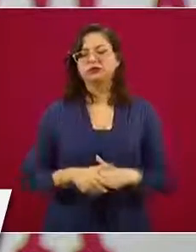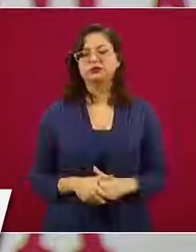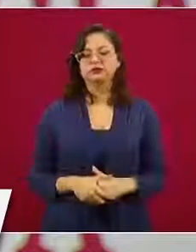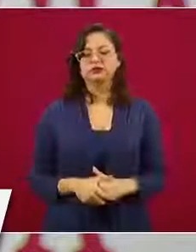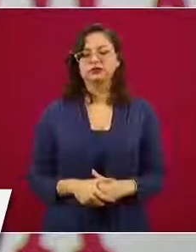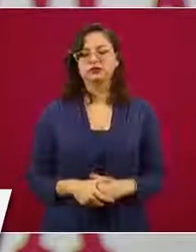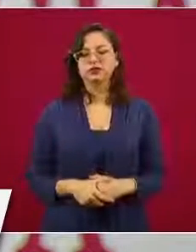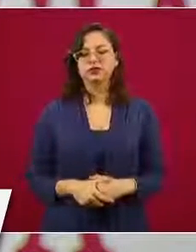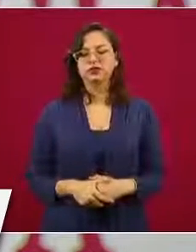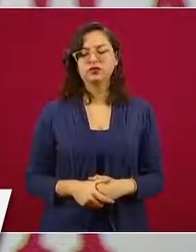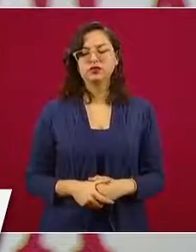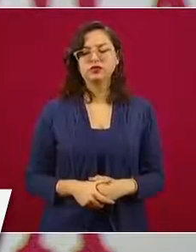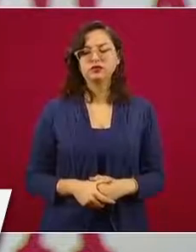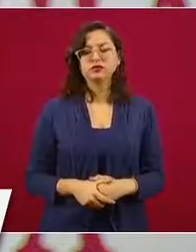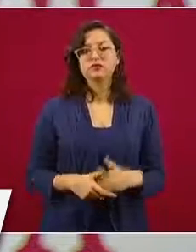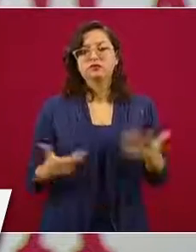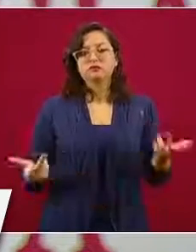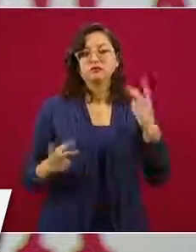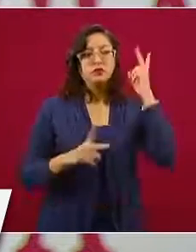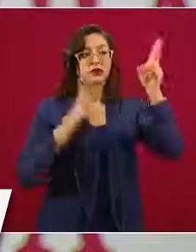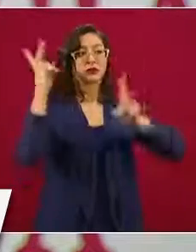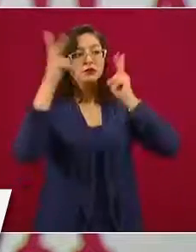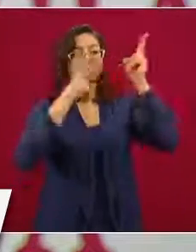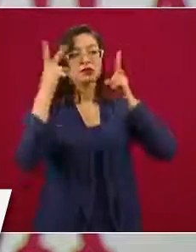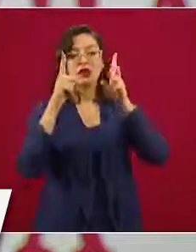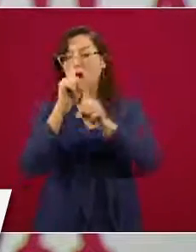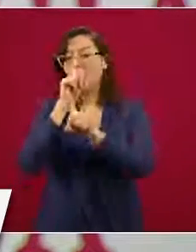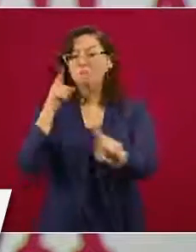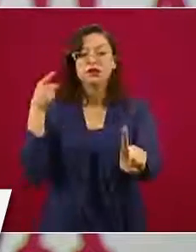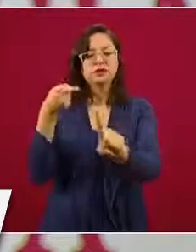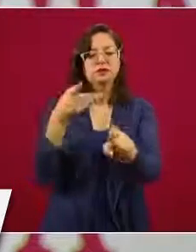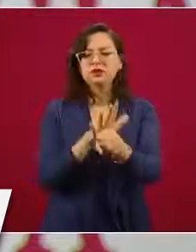de esa visita? ¿Es una visita para qué? Sí.